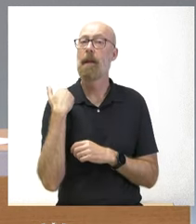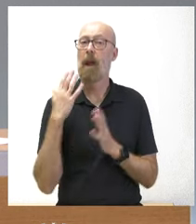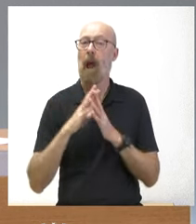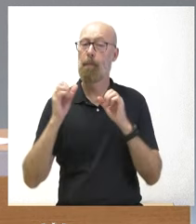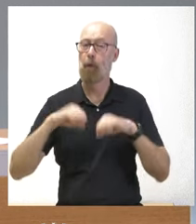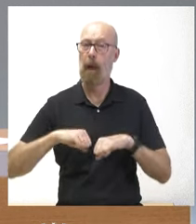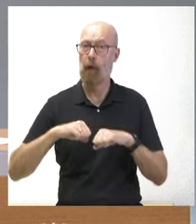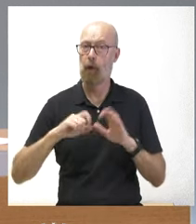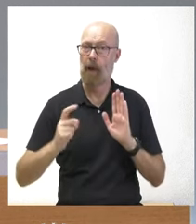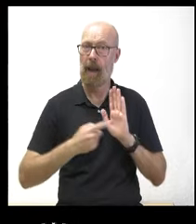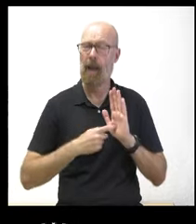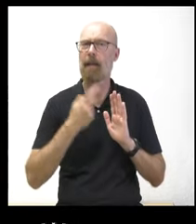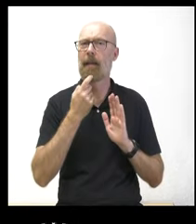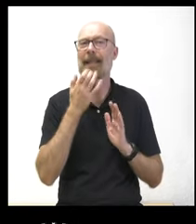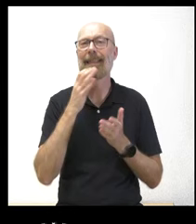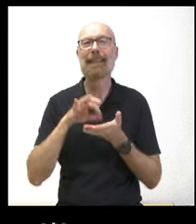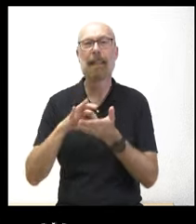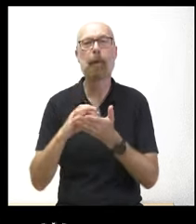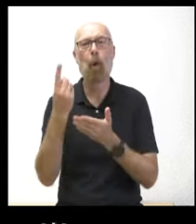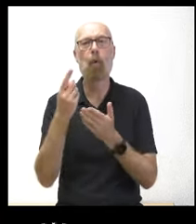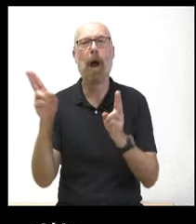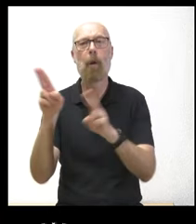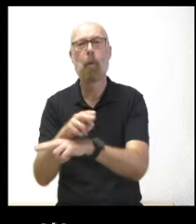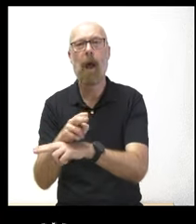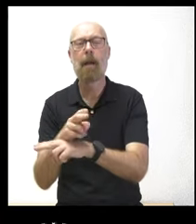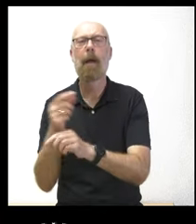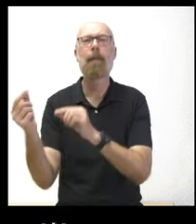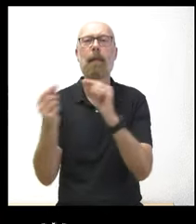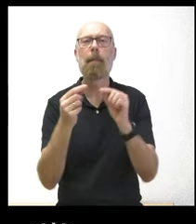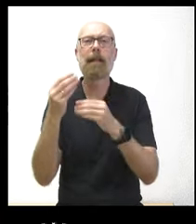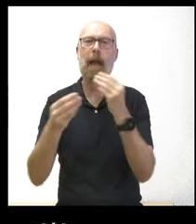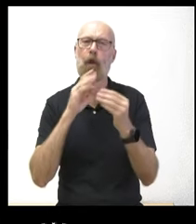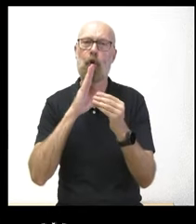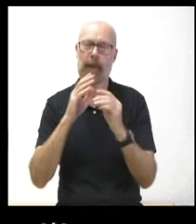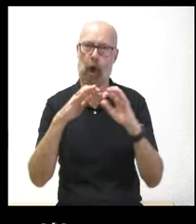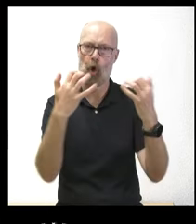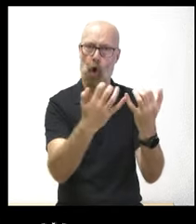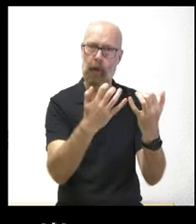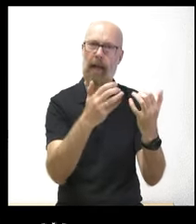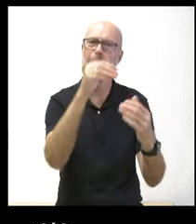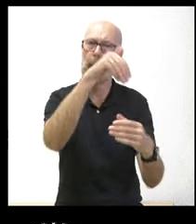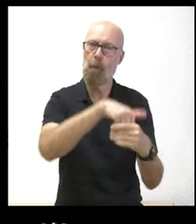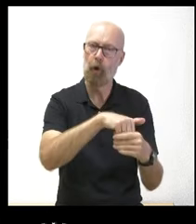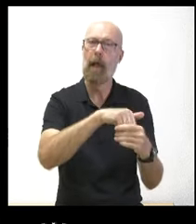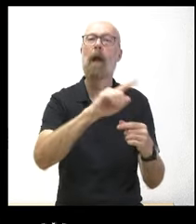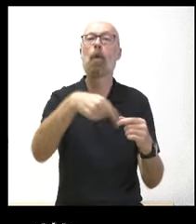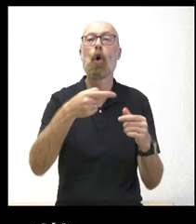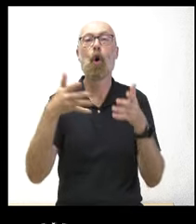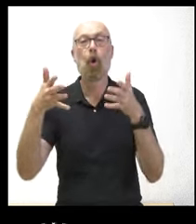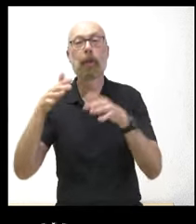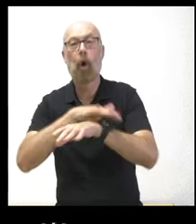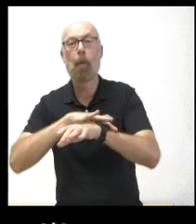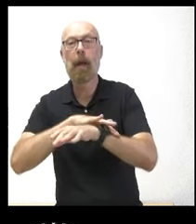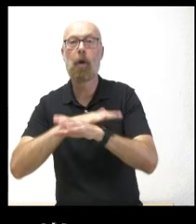suprimir un servicio el debate se hace en las cortes se vota entonces usted pero luego es el Consejo de Gobierno el que toma la última